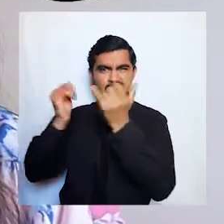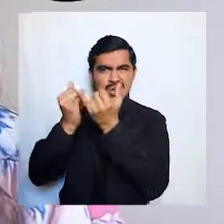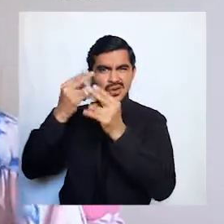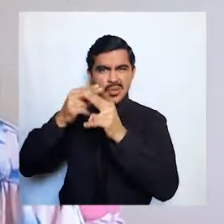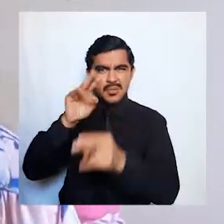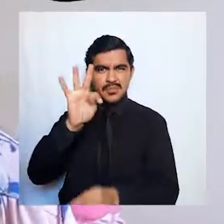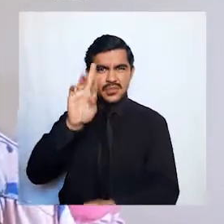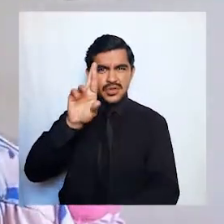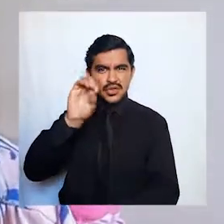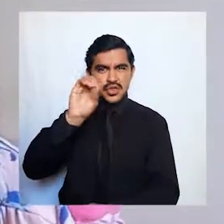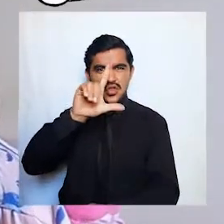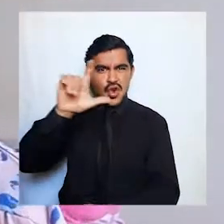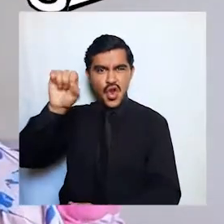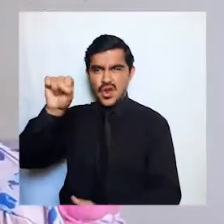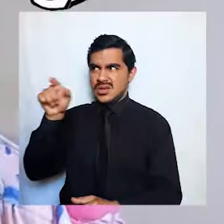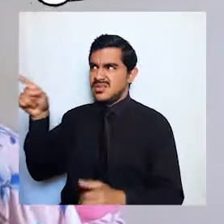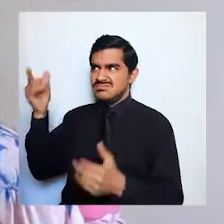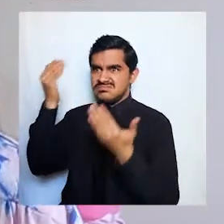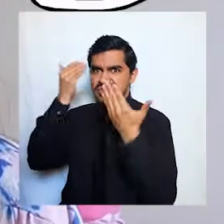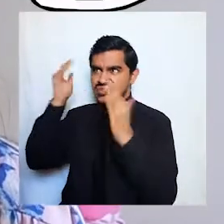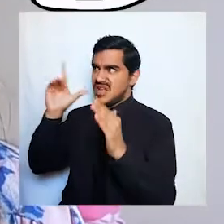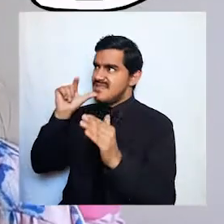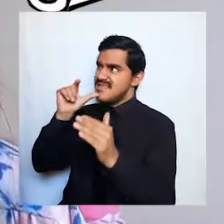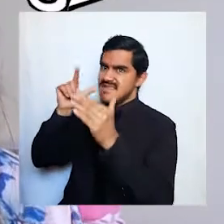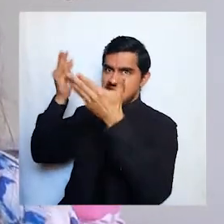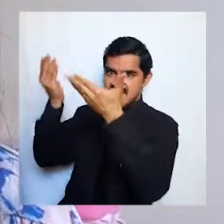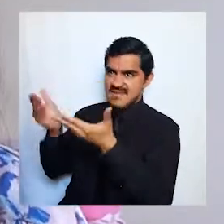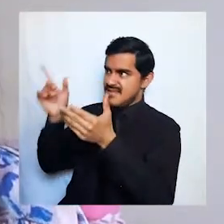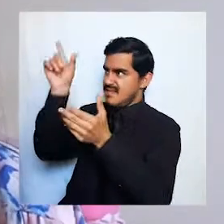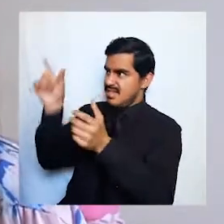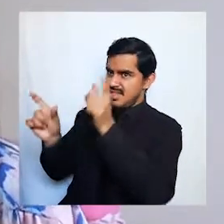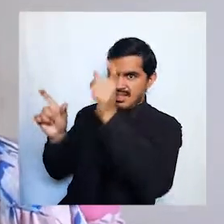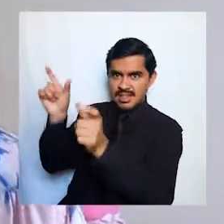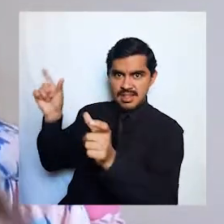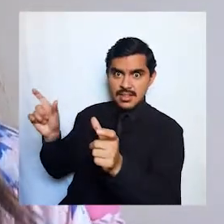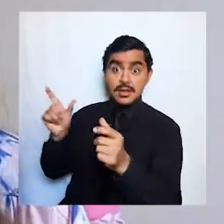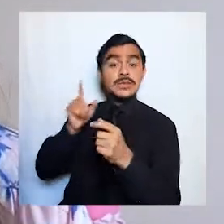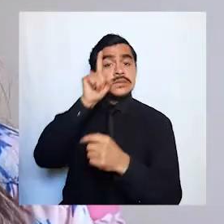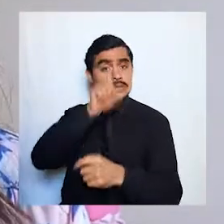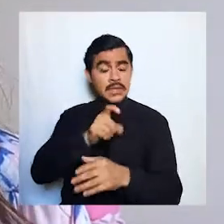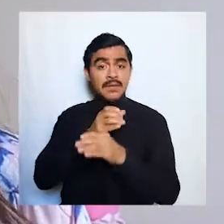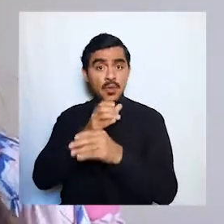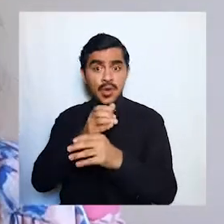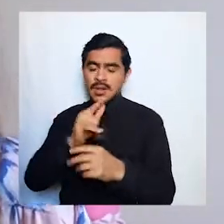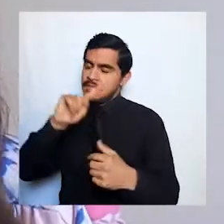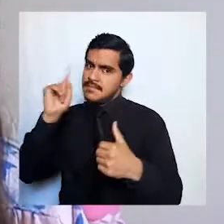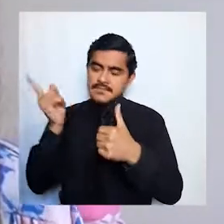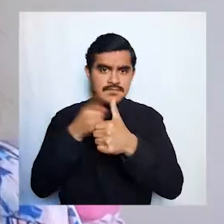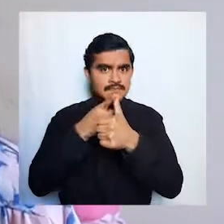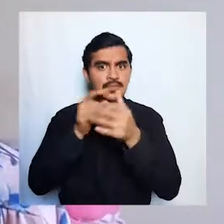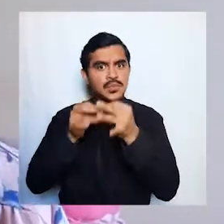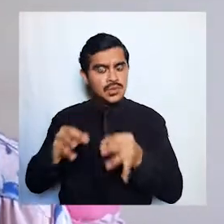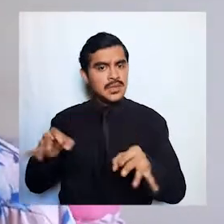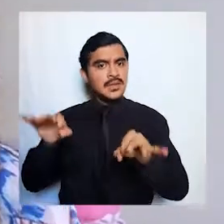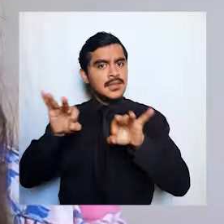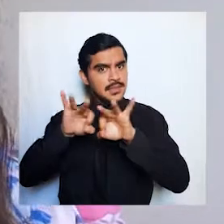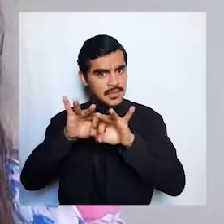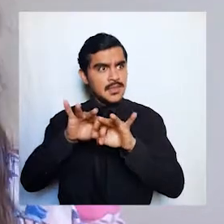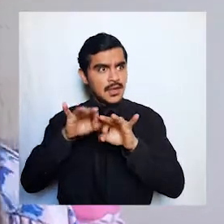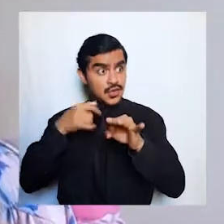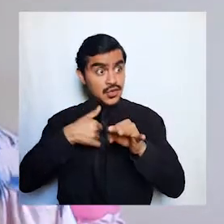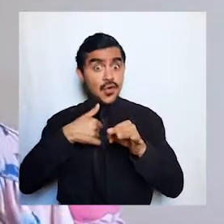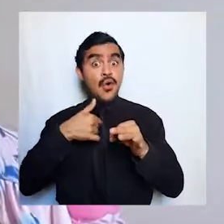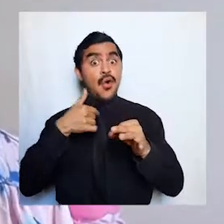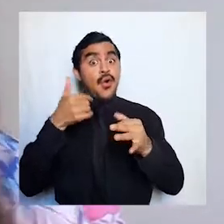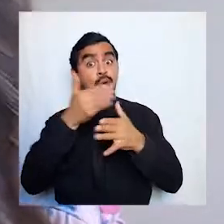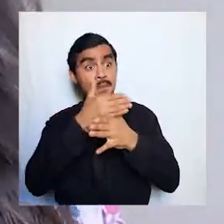los llamados trolls uno no sabe quiénes son y hay que tener mucho cuidado así que lo primero lo primero para poder compartir